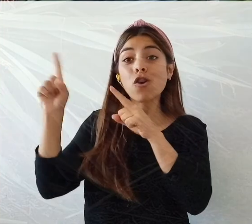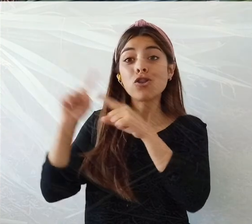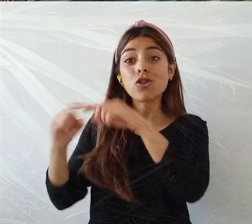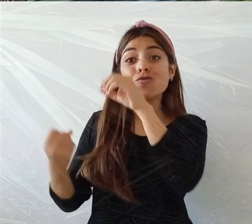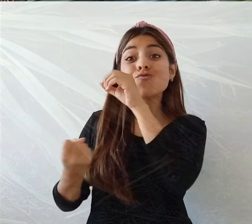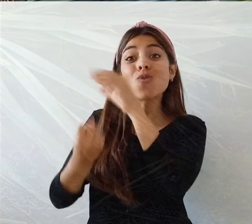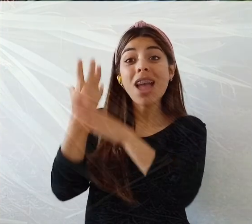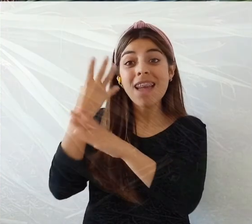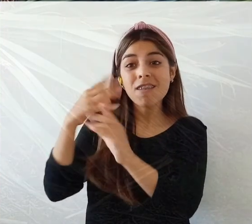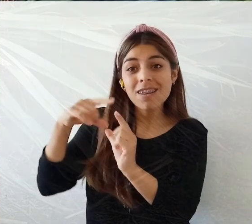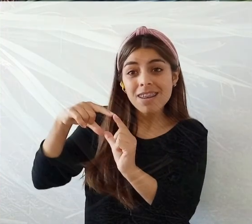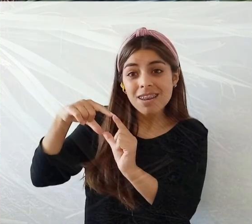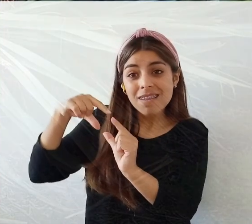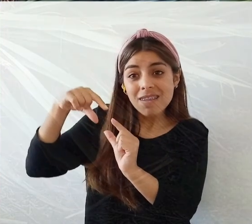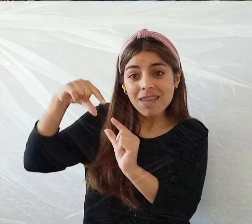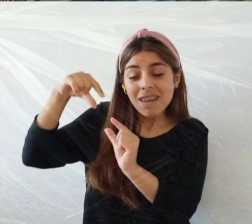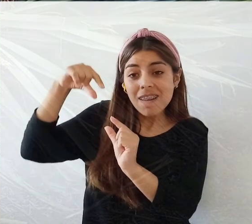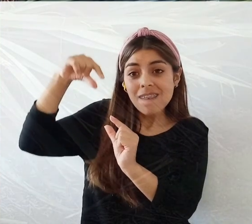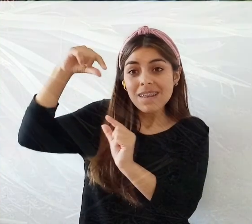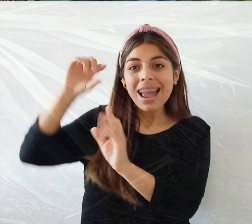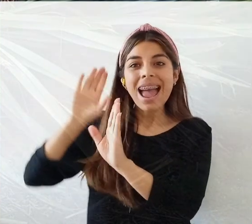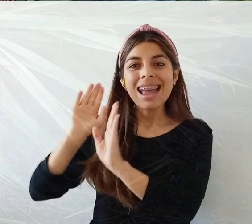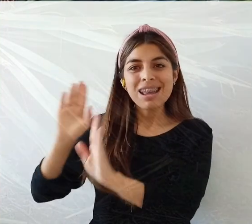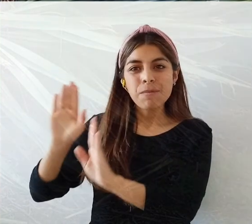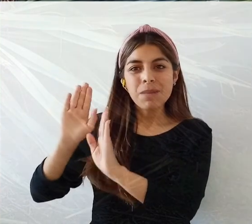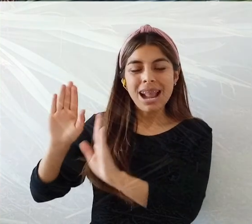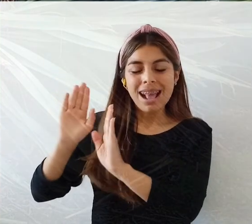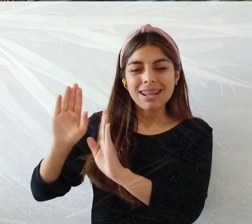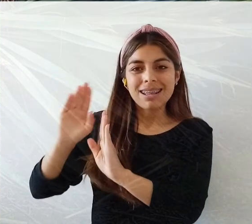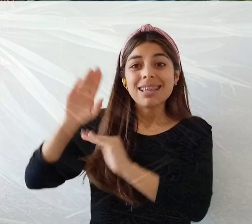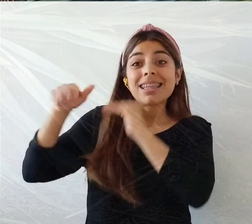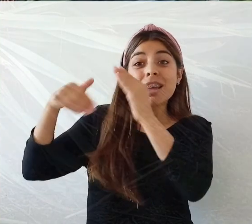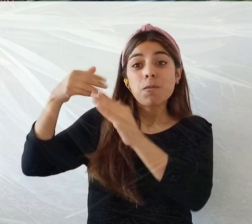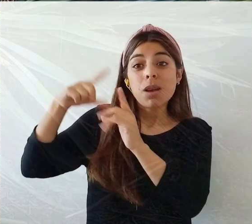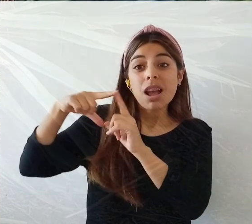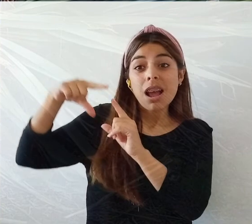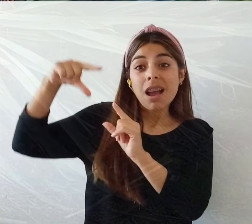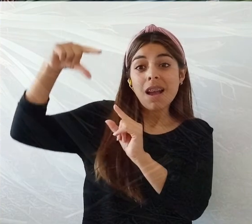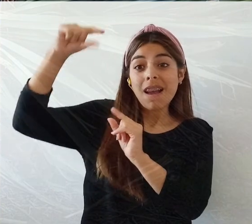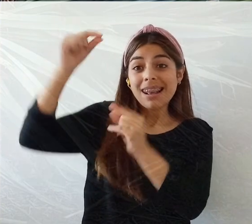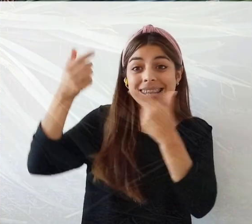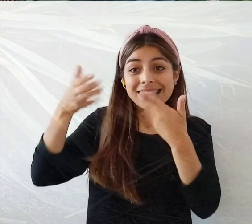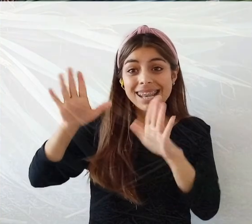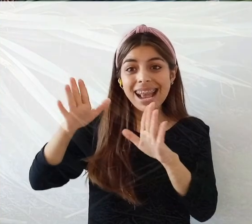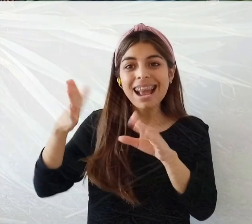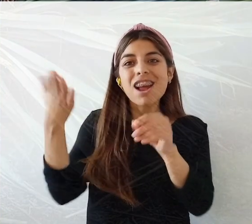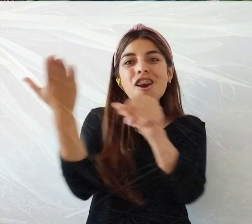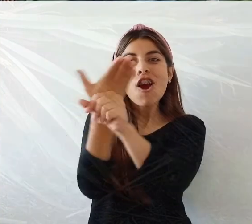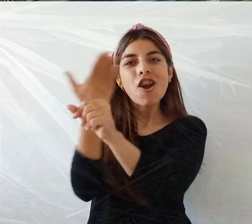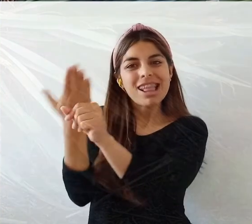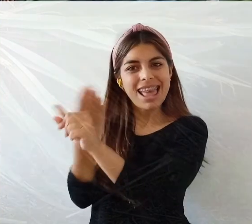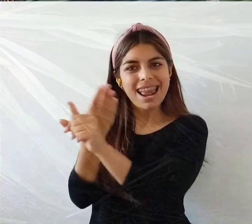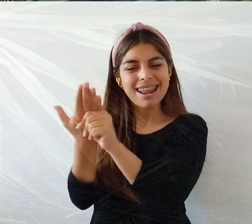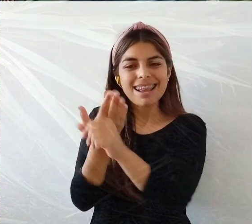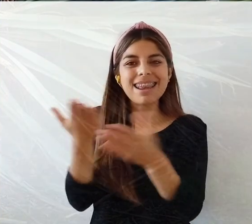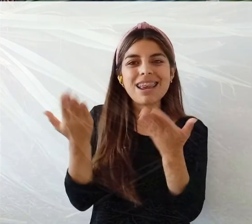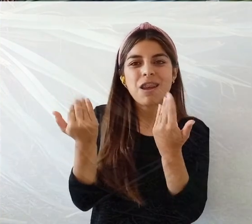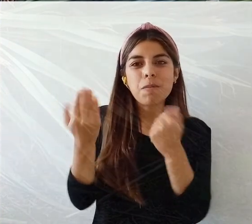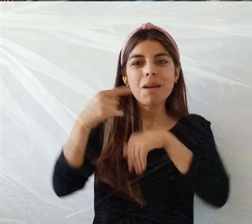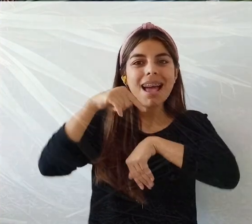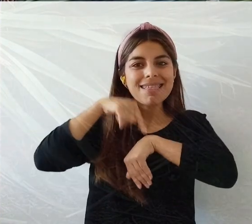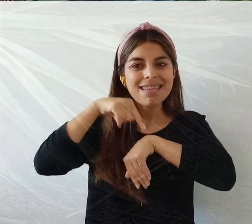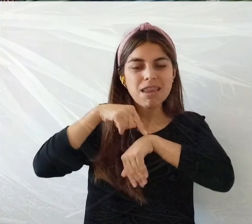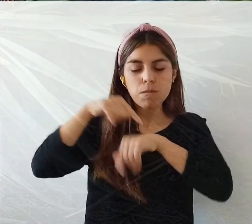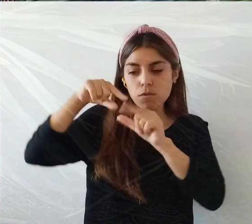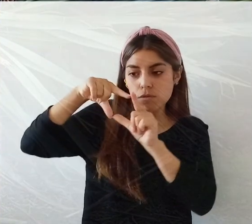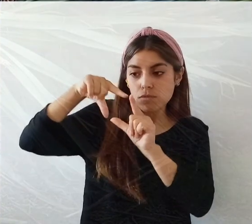si no, después vienen, se dejan a perder cuando crece. Ah. Sí. Tienen unos renuevos que vienen al medio. Entonces hay cortarlo un poquito más arriba